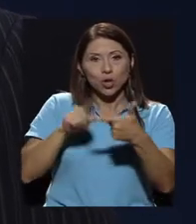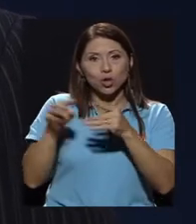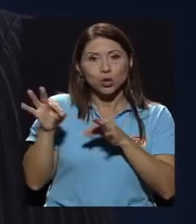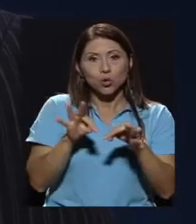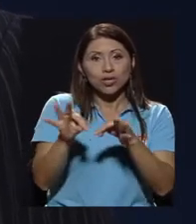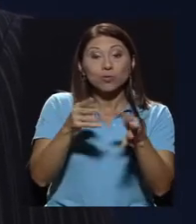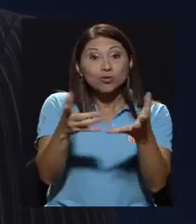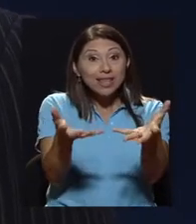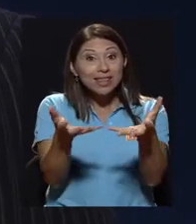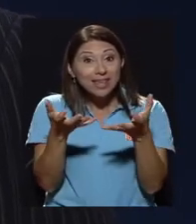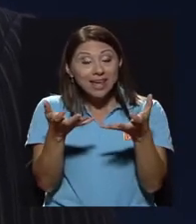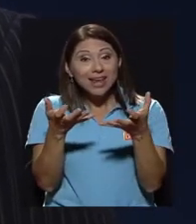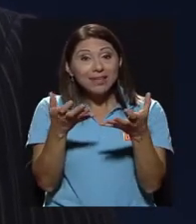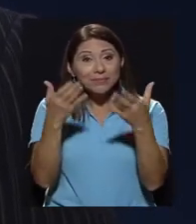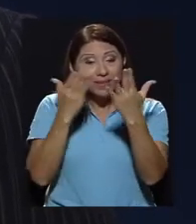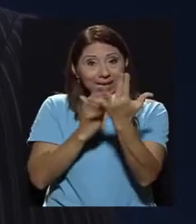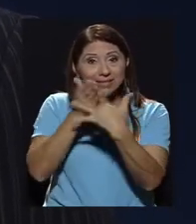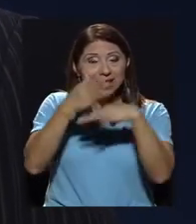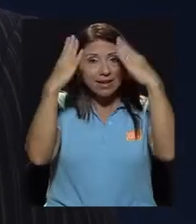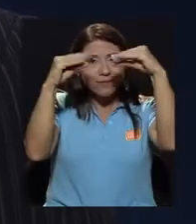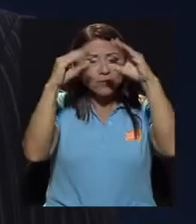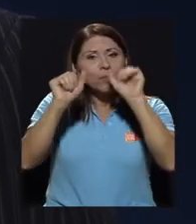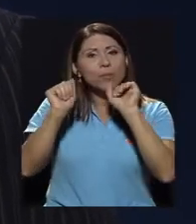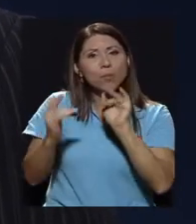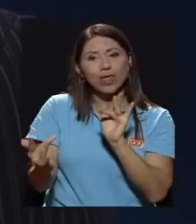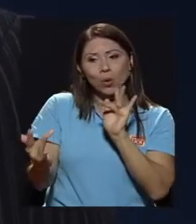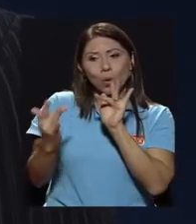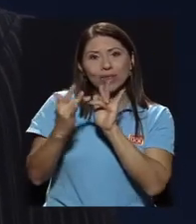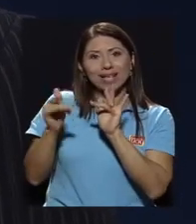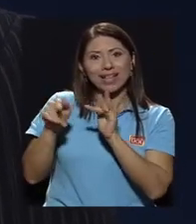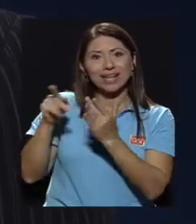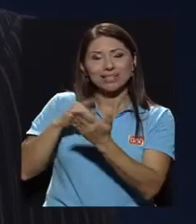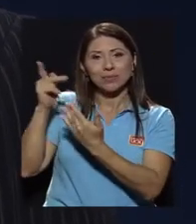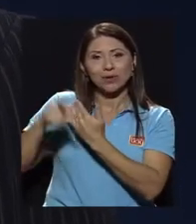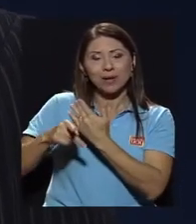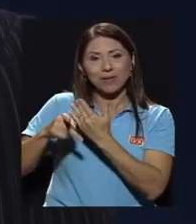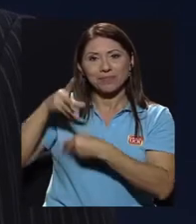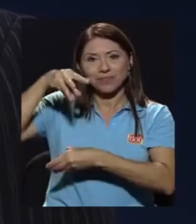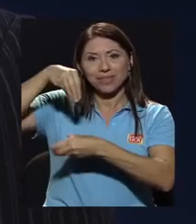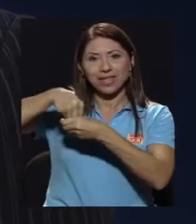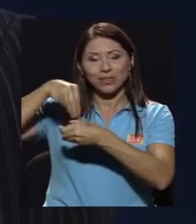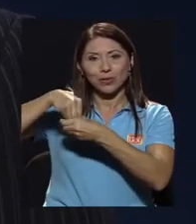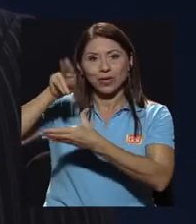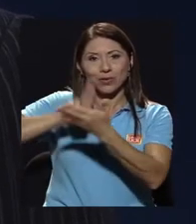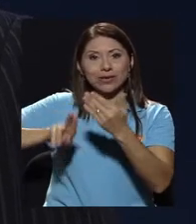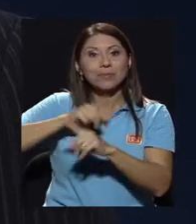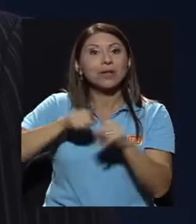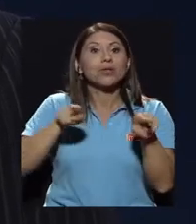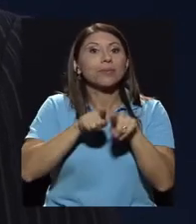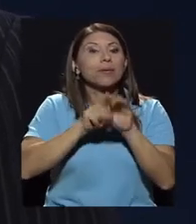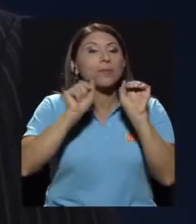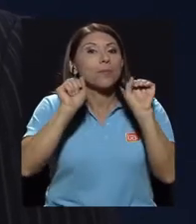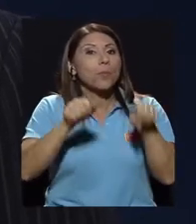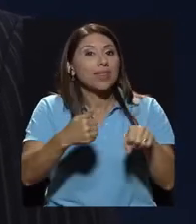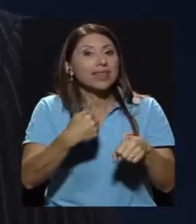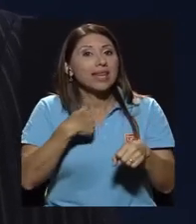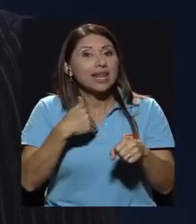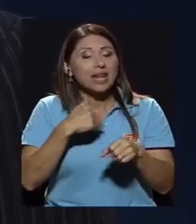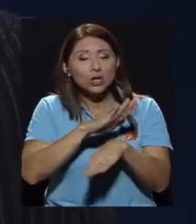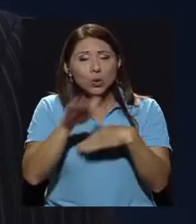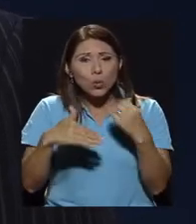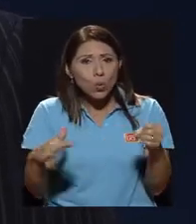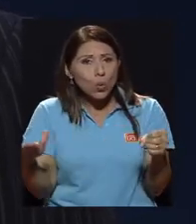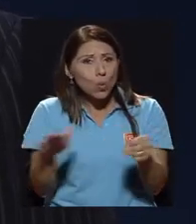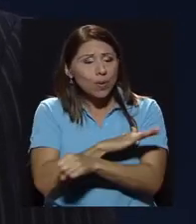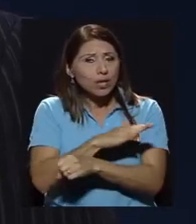tener acceso al informe, por supuesto que puede contactar a este programa dentro de la universidad, pero también puede adquirir un texto completo que es muy